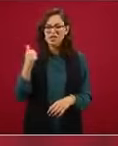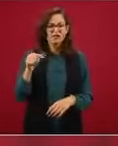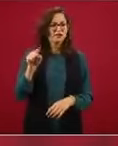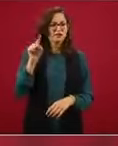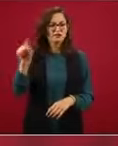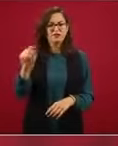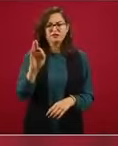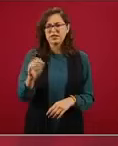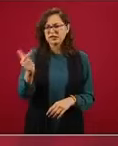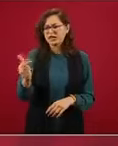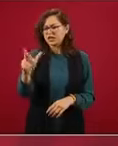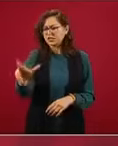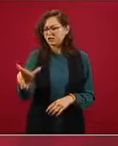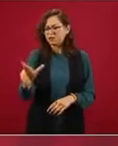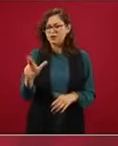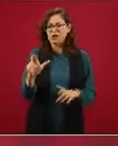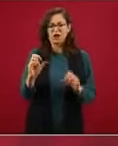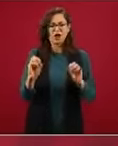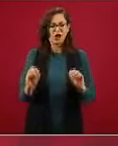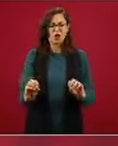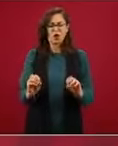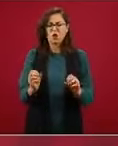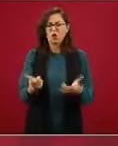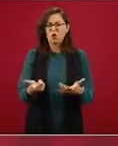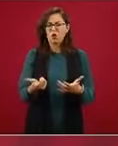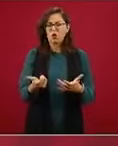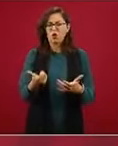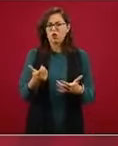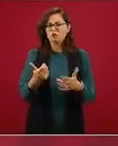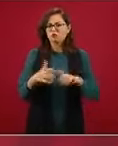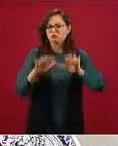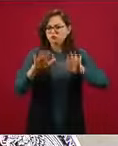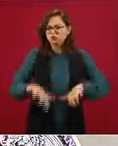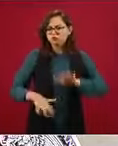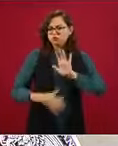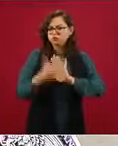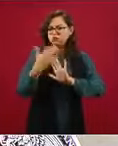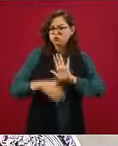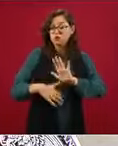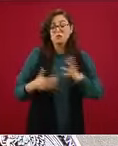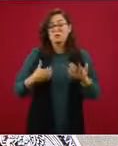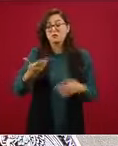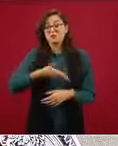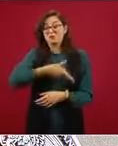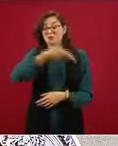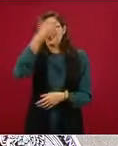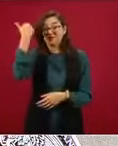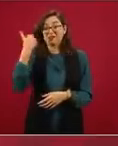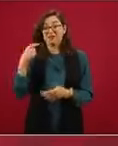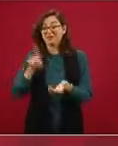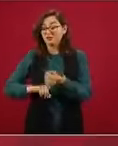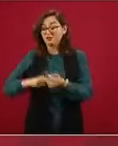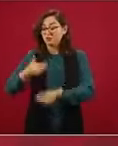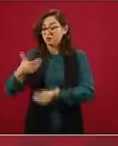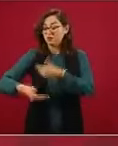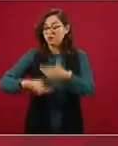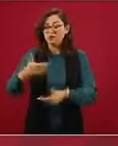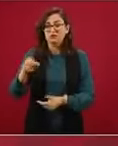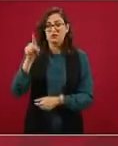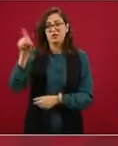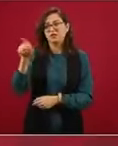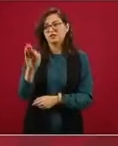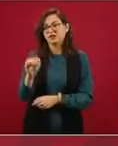por escrito, no sé, eso corresponde a la